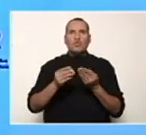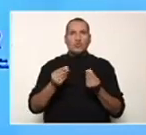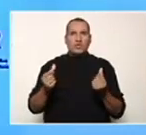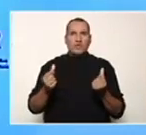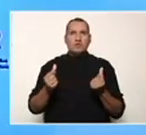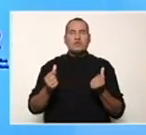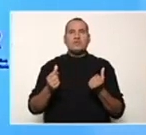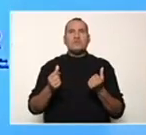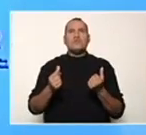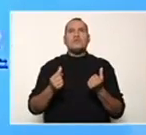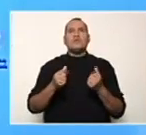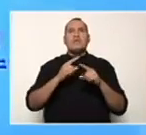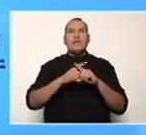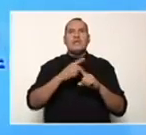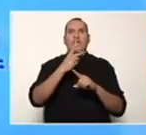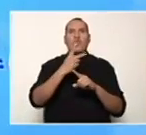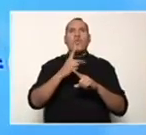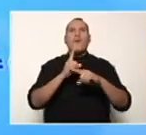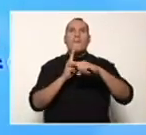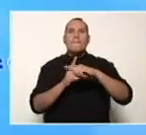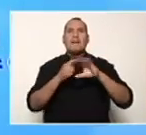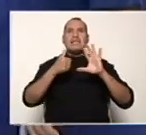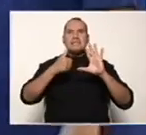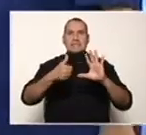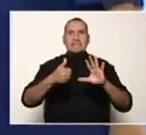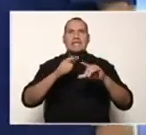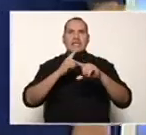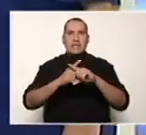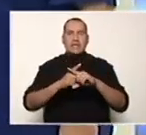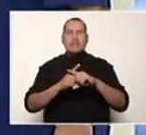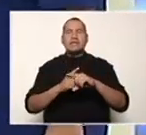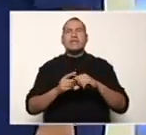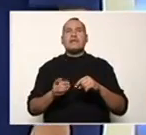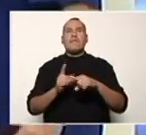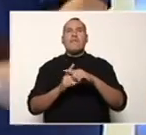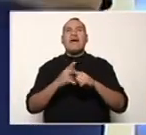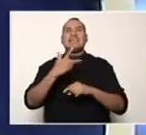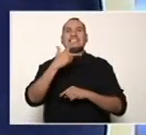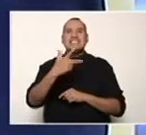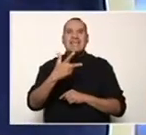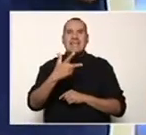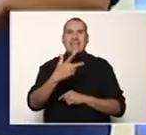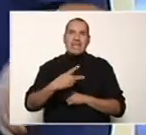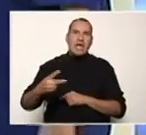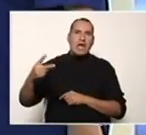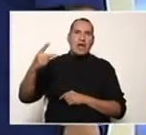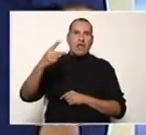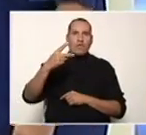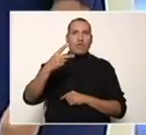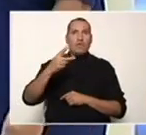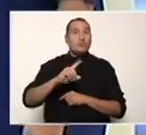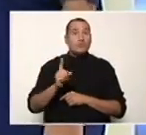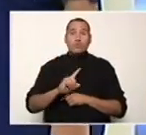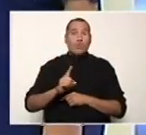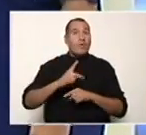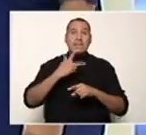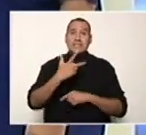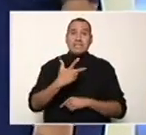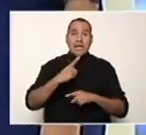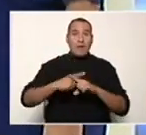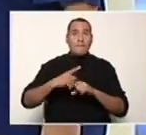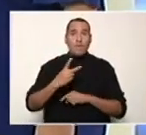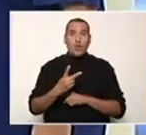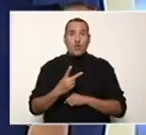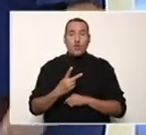3 al cuadrado. Quédense muy pendientes. 3 al cuadrado no es multiplicar 3 por 2,